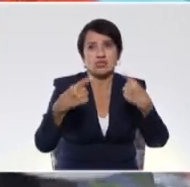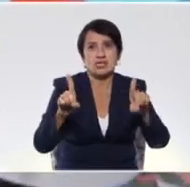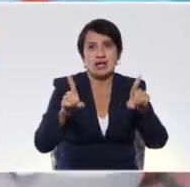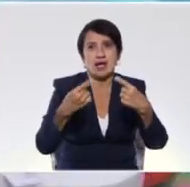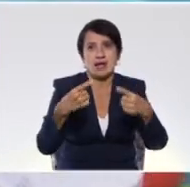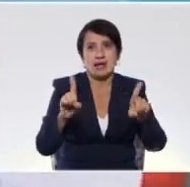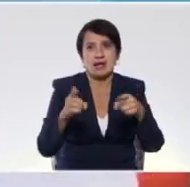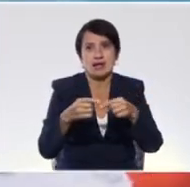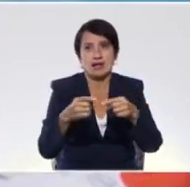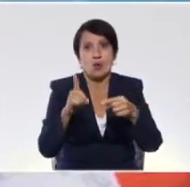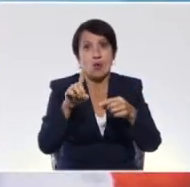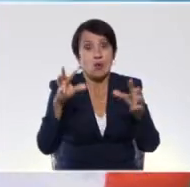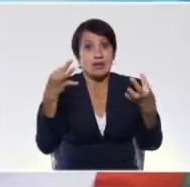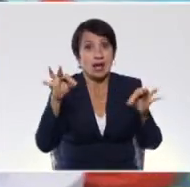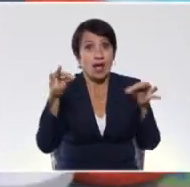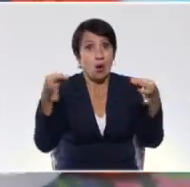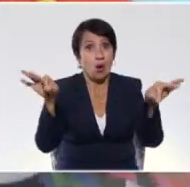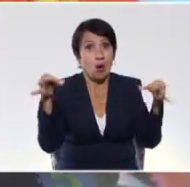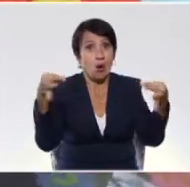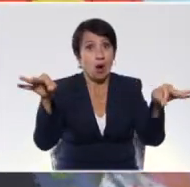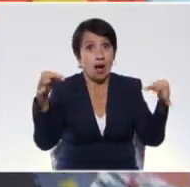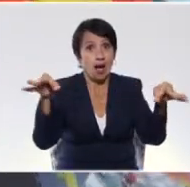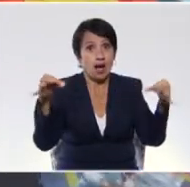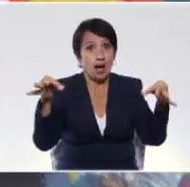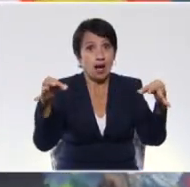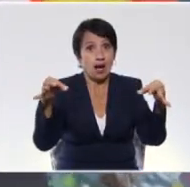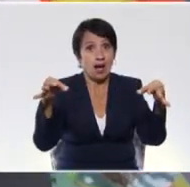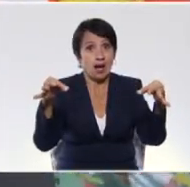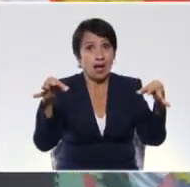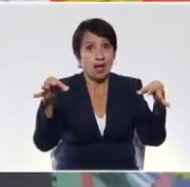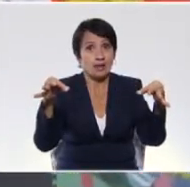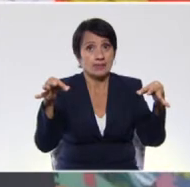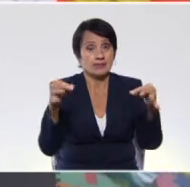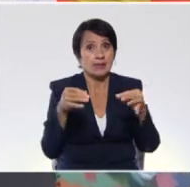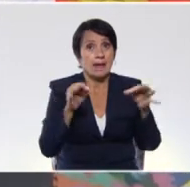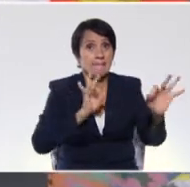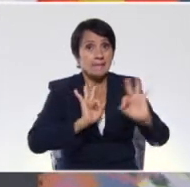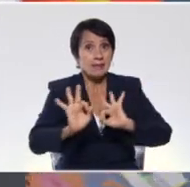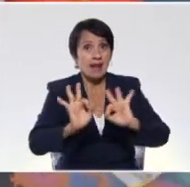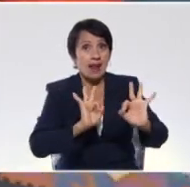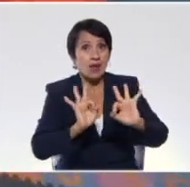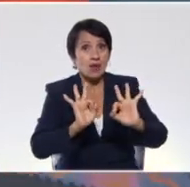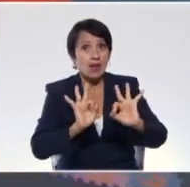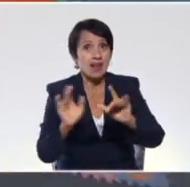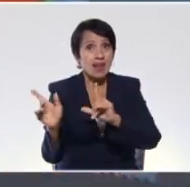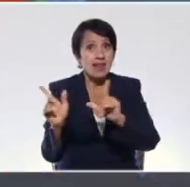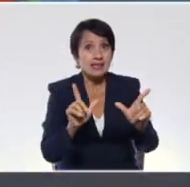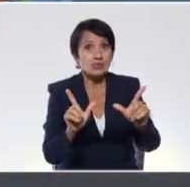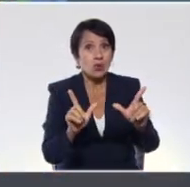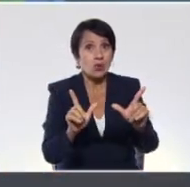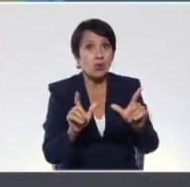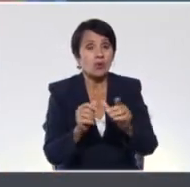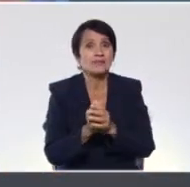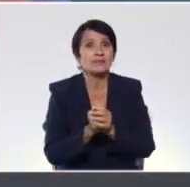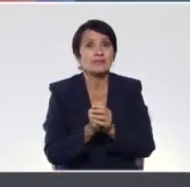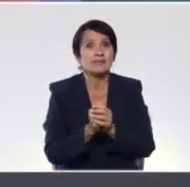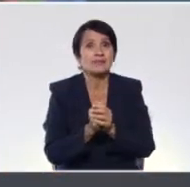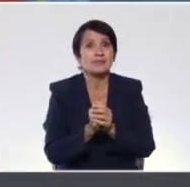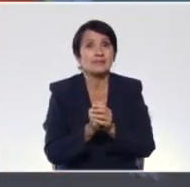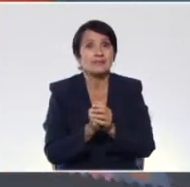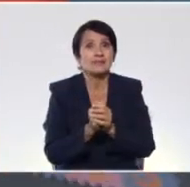Busquen una hoja ya en casa para que podamos seguirlo. ¿Preparados? ¿Listos y listas? ¿Sí?